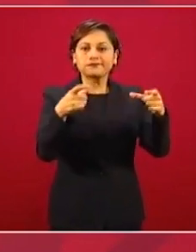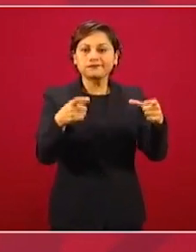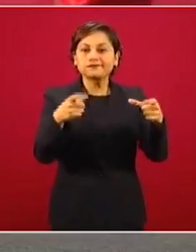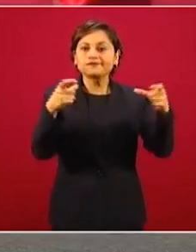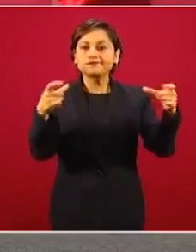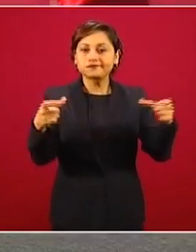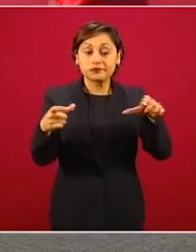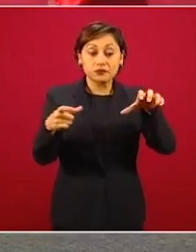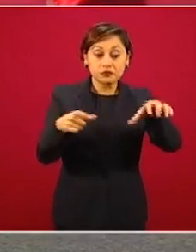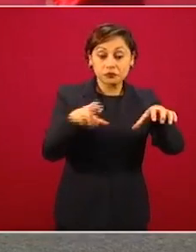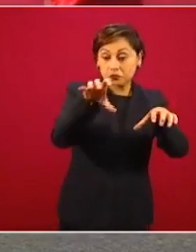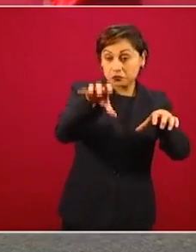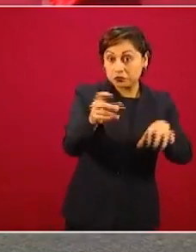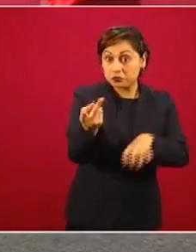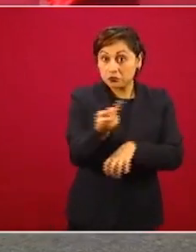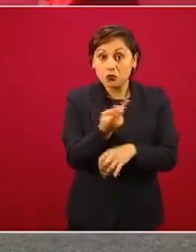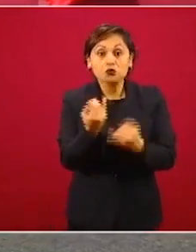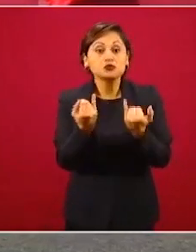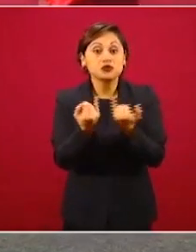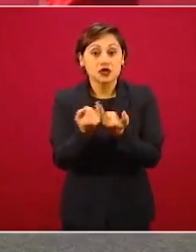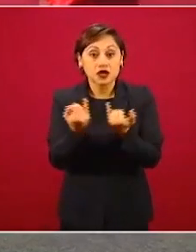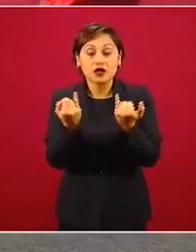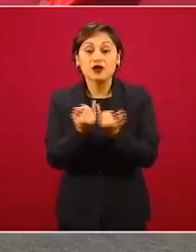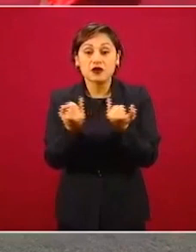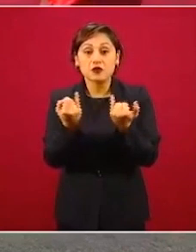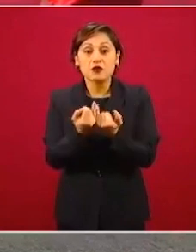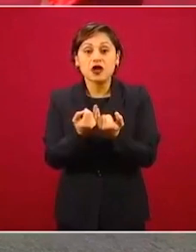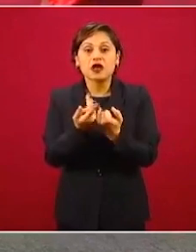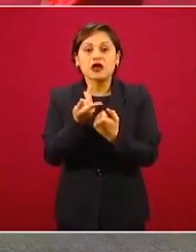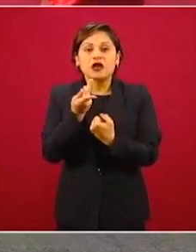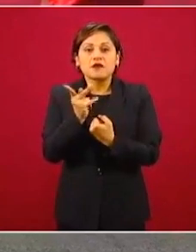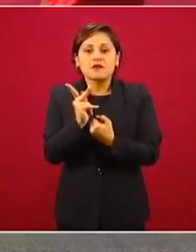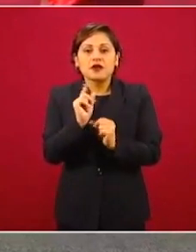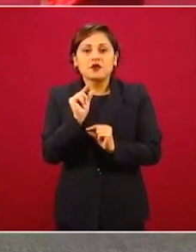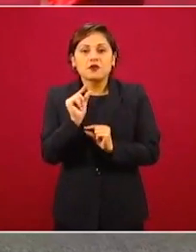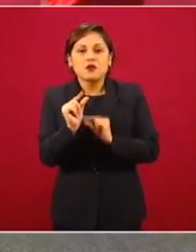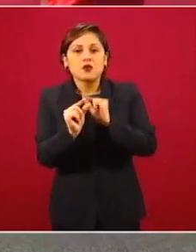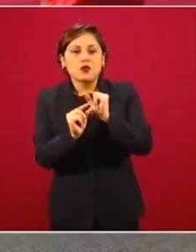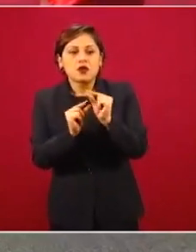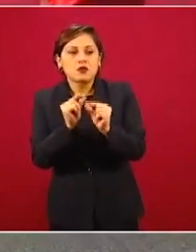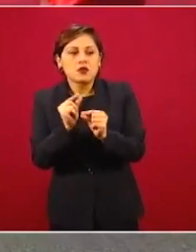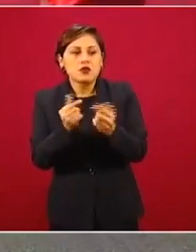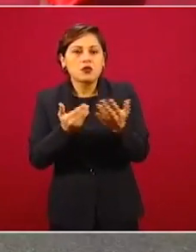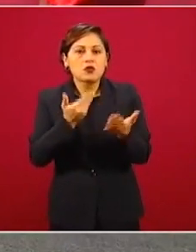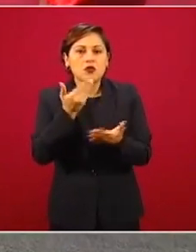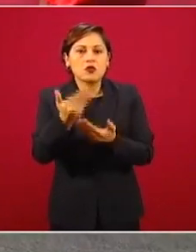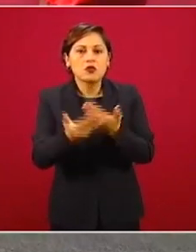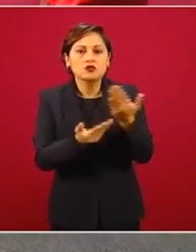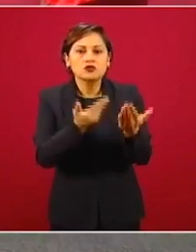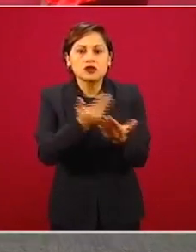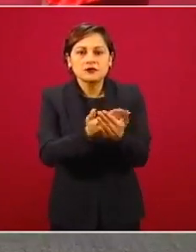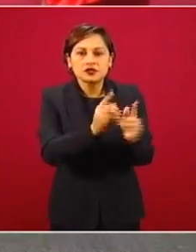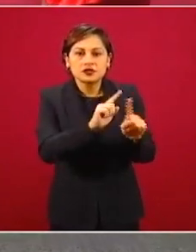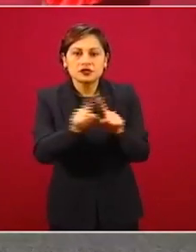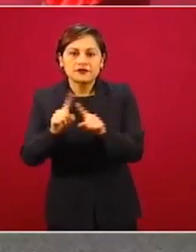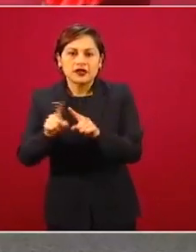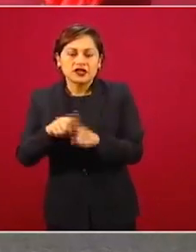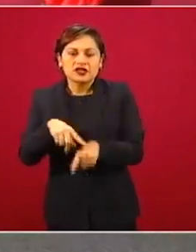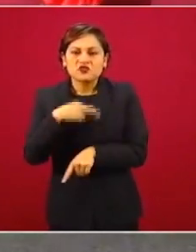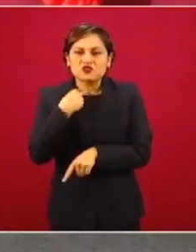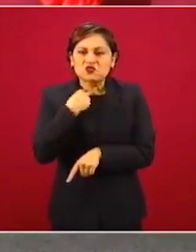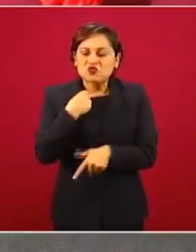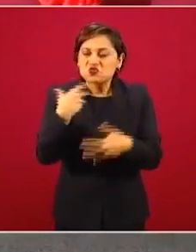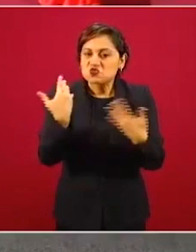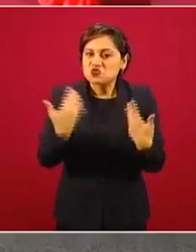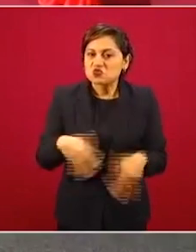municipios, pero siempre con carencias de servicio. La gente ha